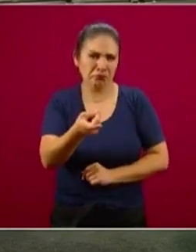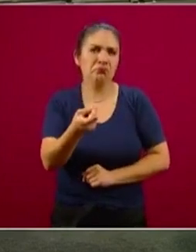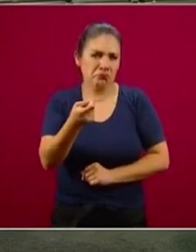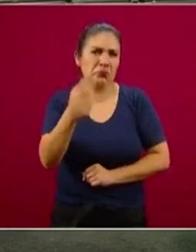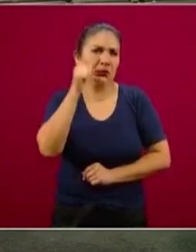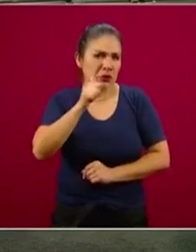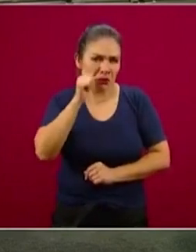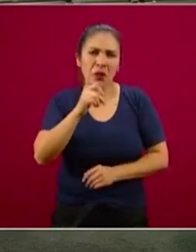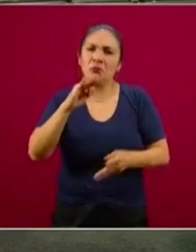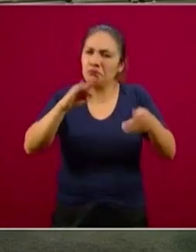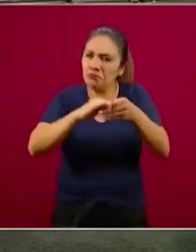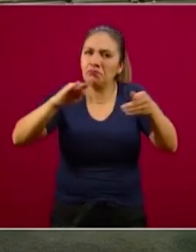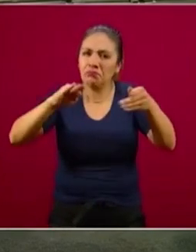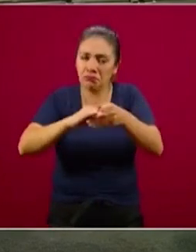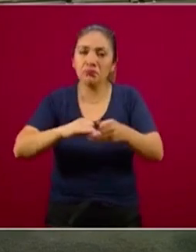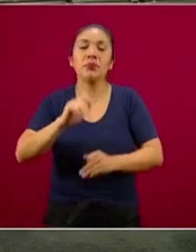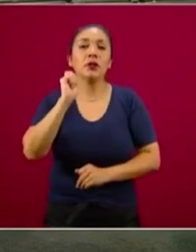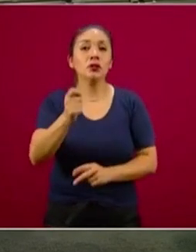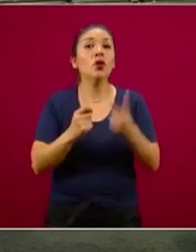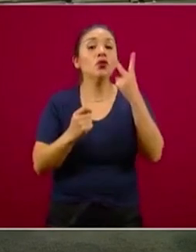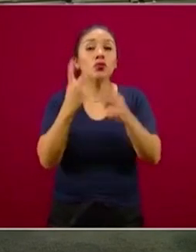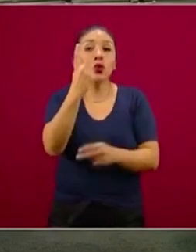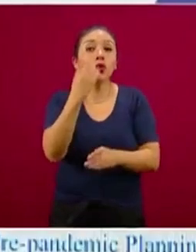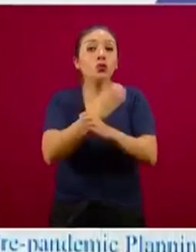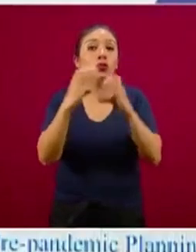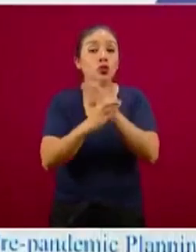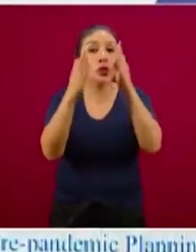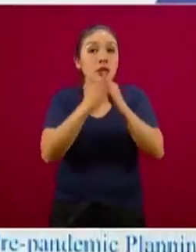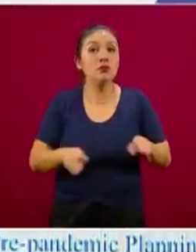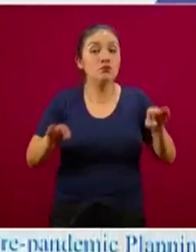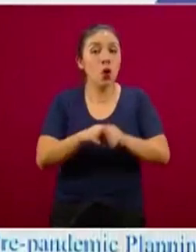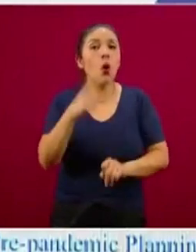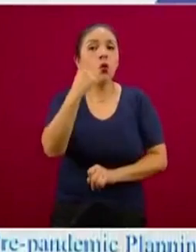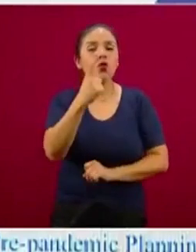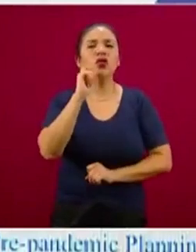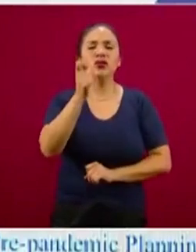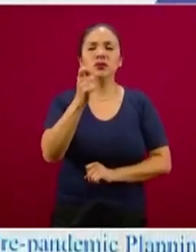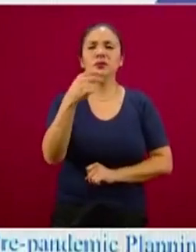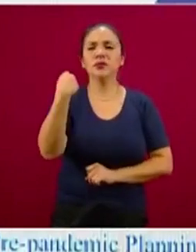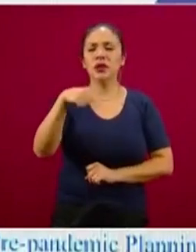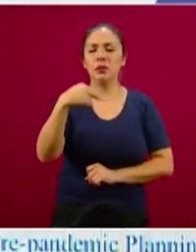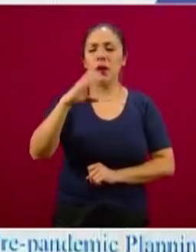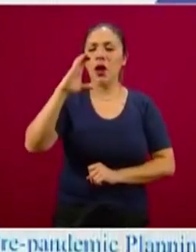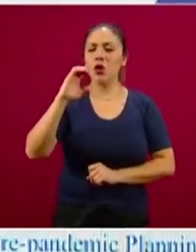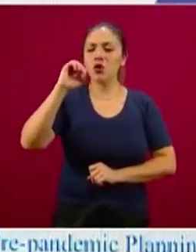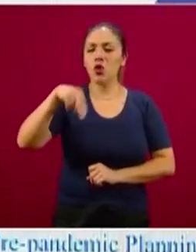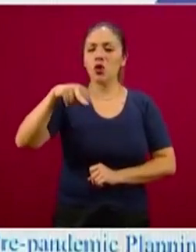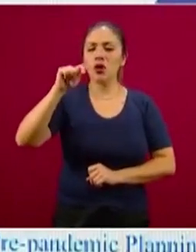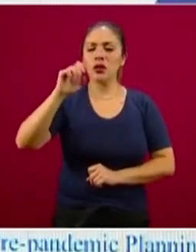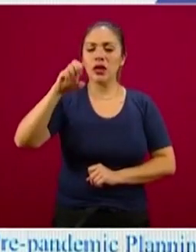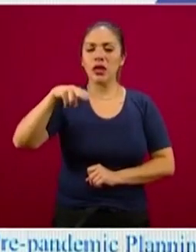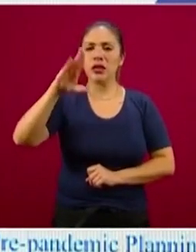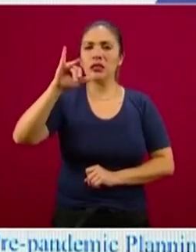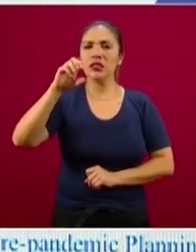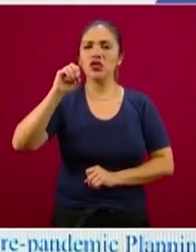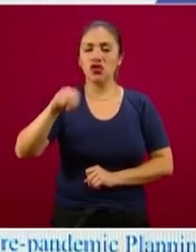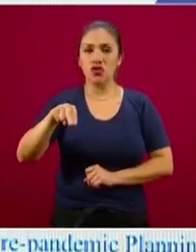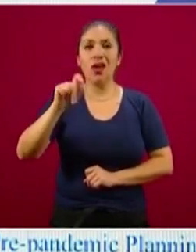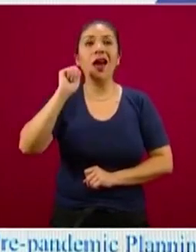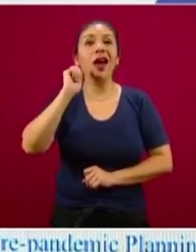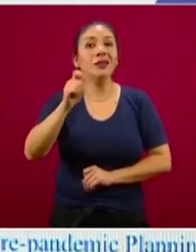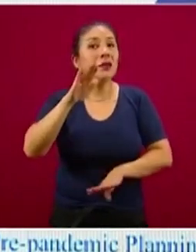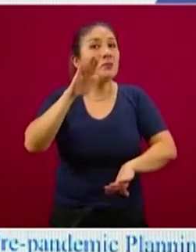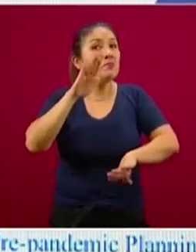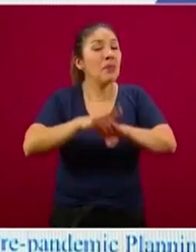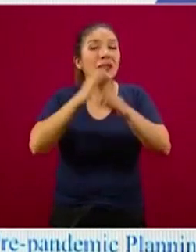cada tercer día, tienen dos capítulos importantes. Uno es la contención, en la que interesa centrarse en casos